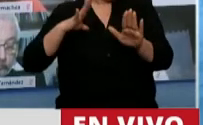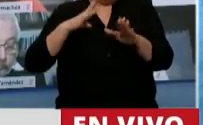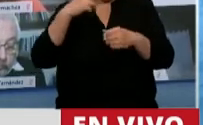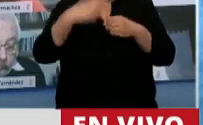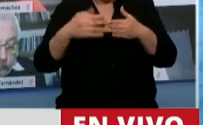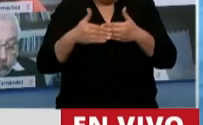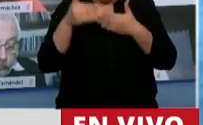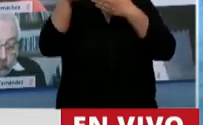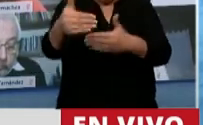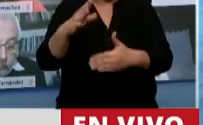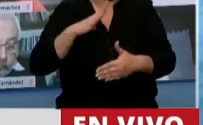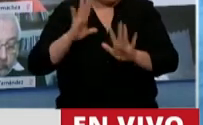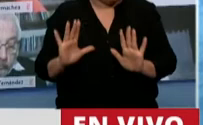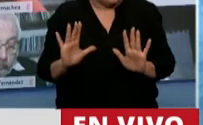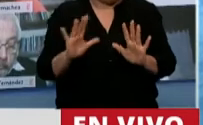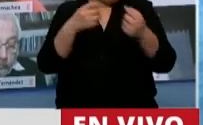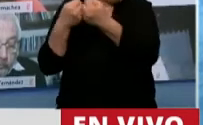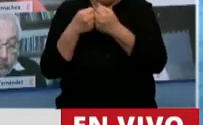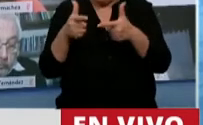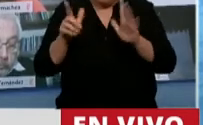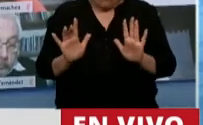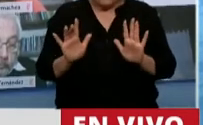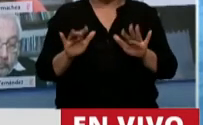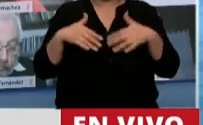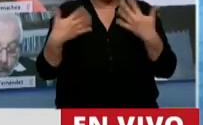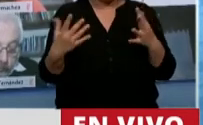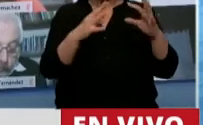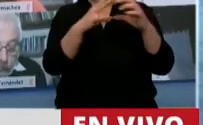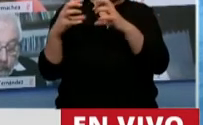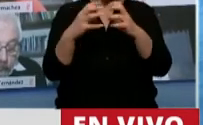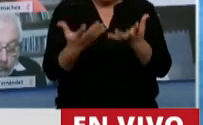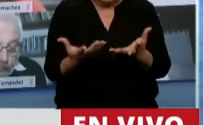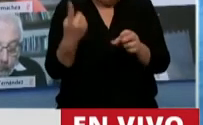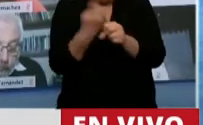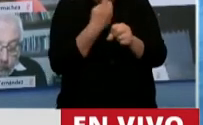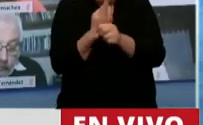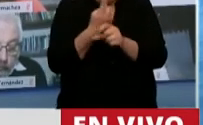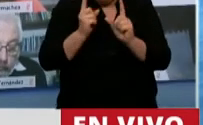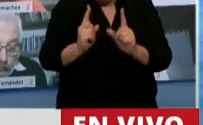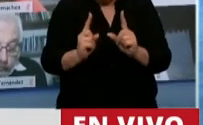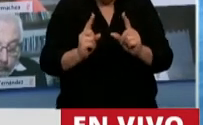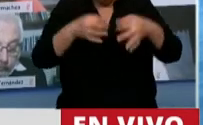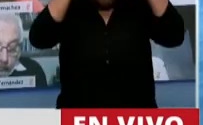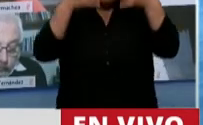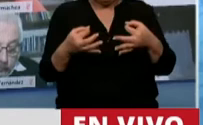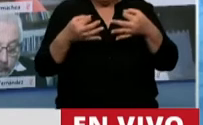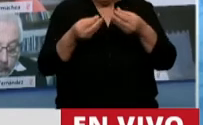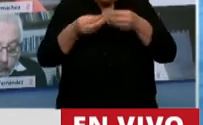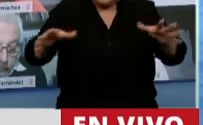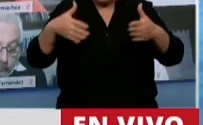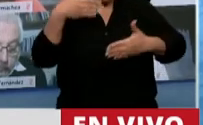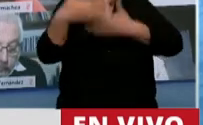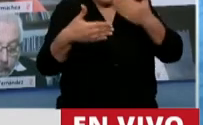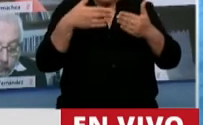Por ende, Presidente, la sesión nunca se podía dar por constituida con el quórum válido